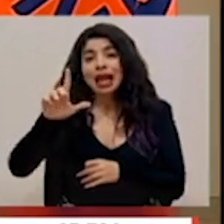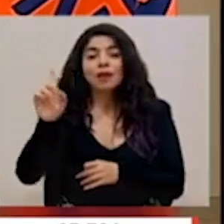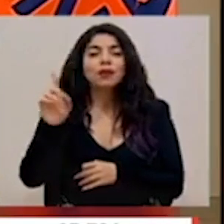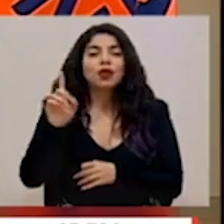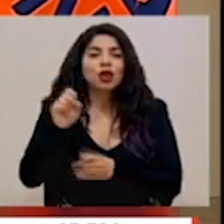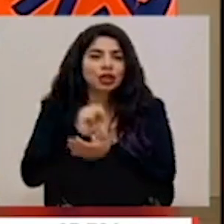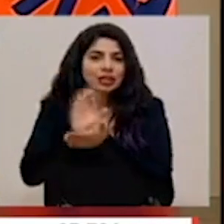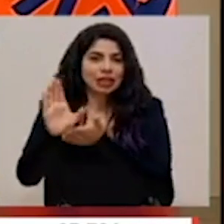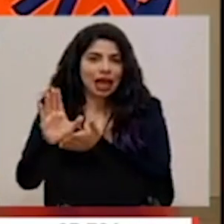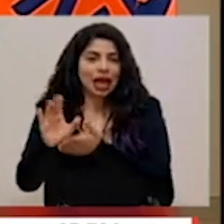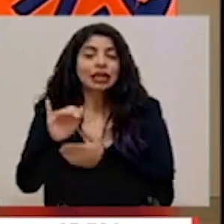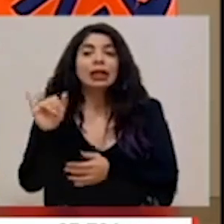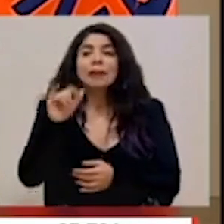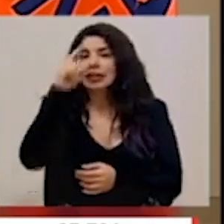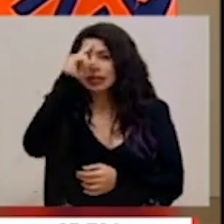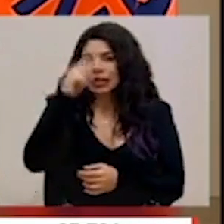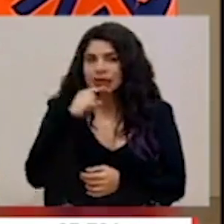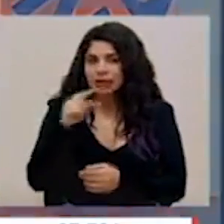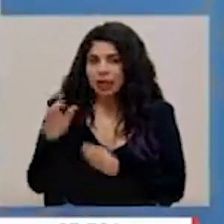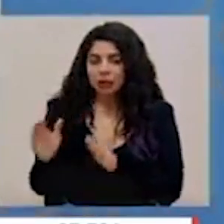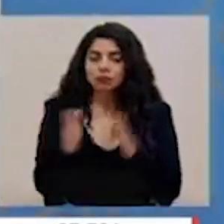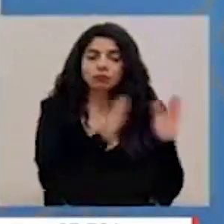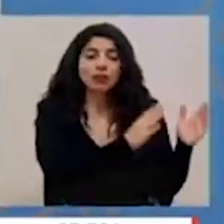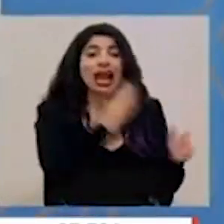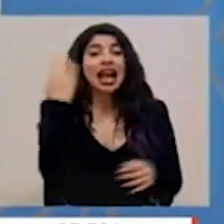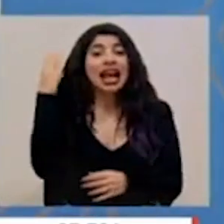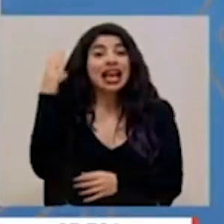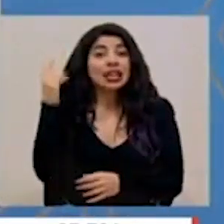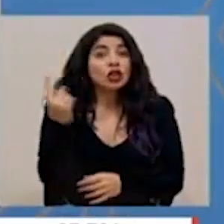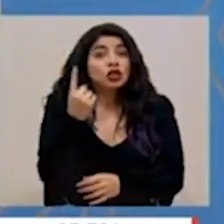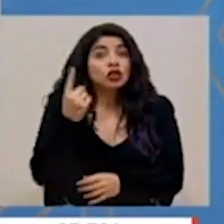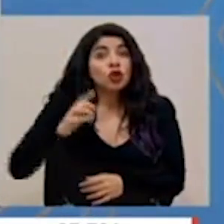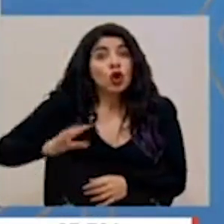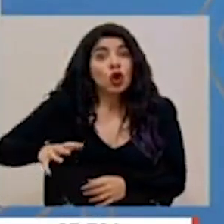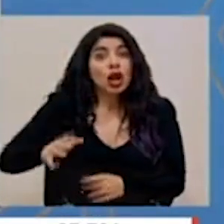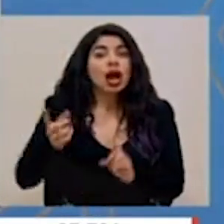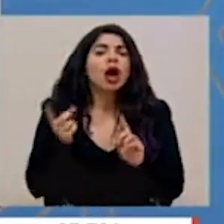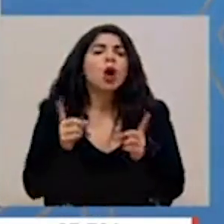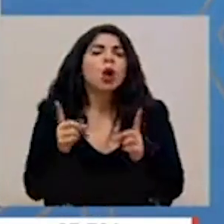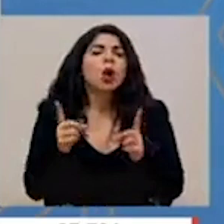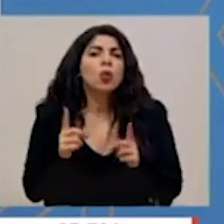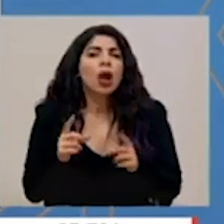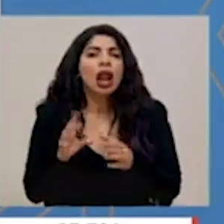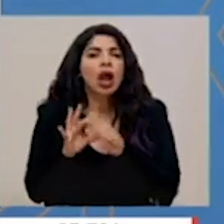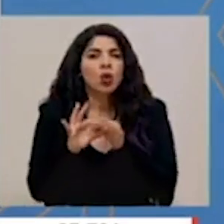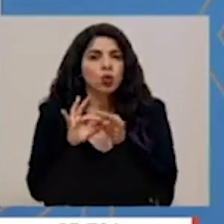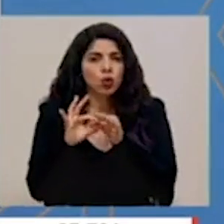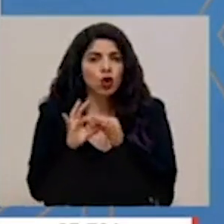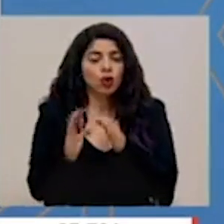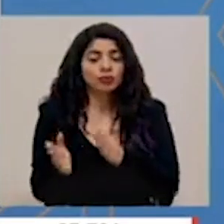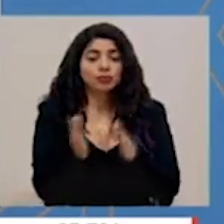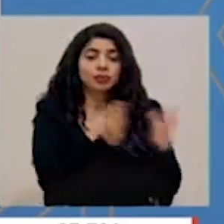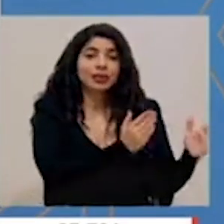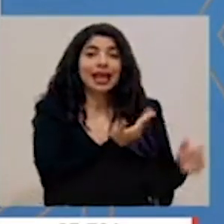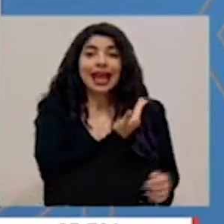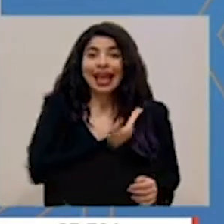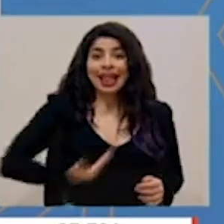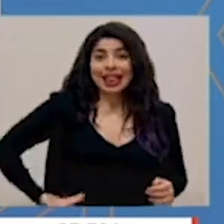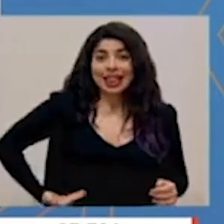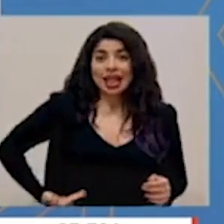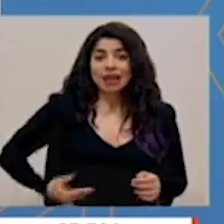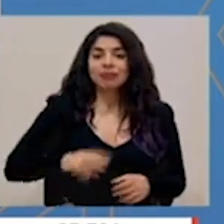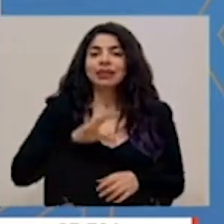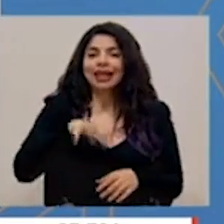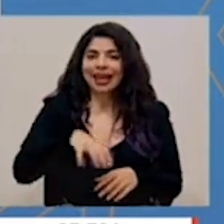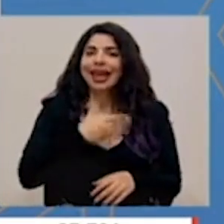Carlos, asimismo, Sarcero. Para Cartago, el único cantón que queda en alerta naranja es La Unión. En Heredia, el cantón de